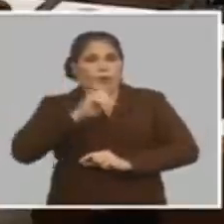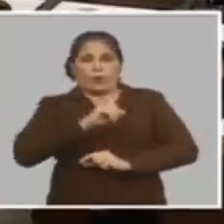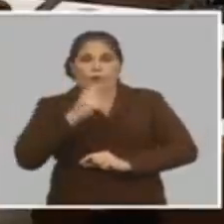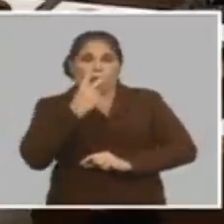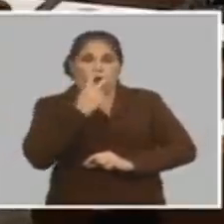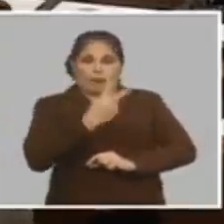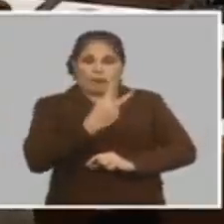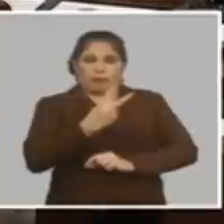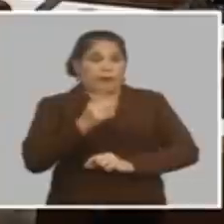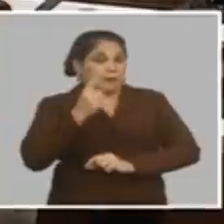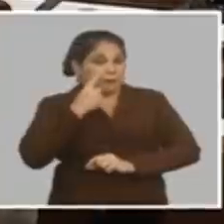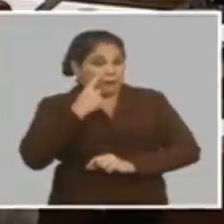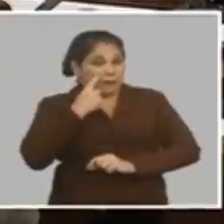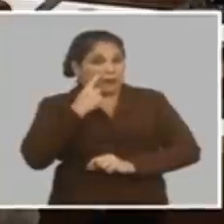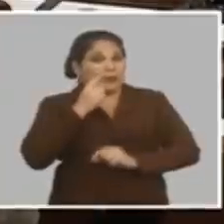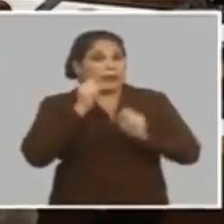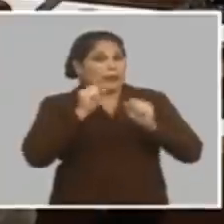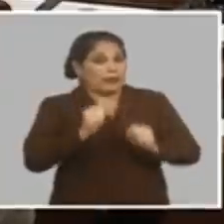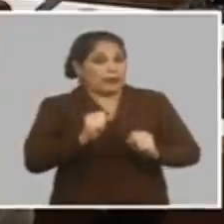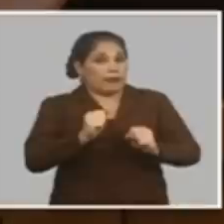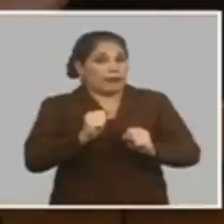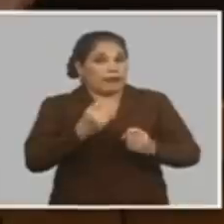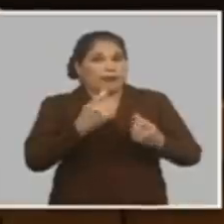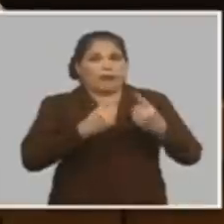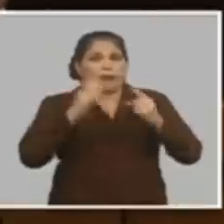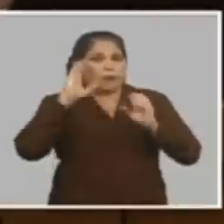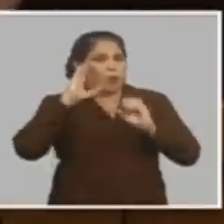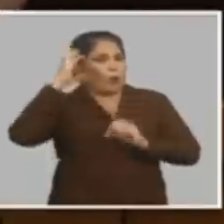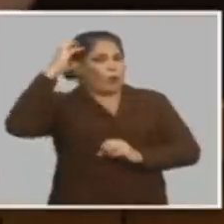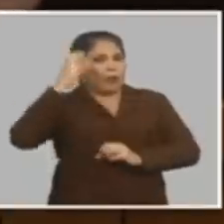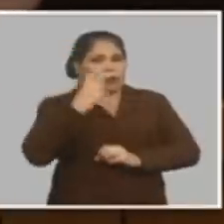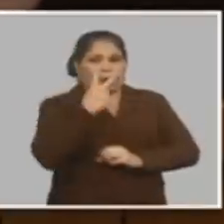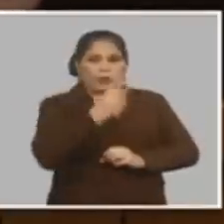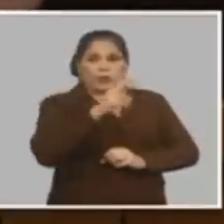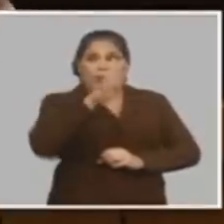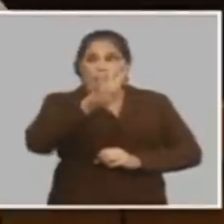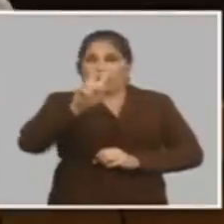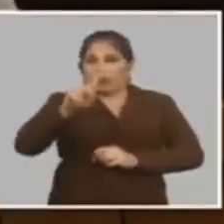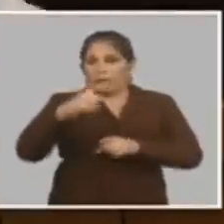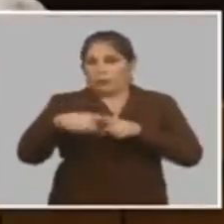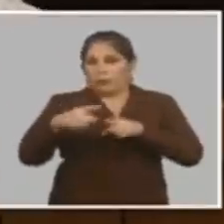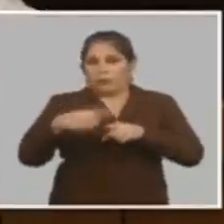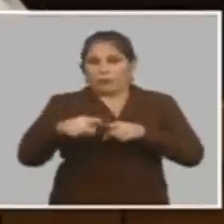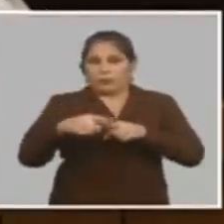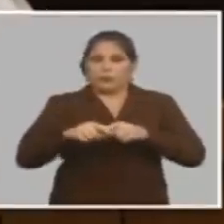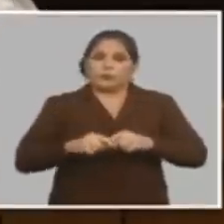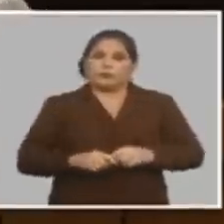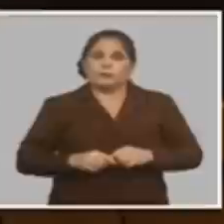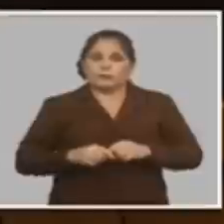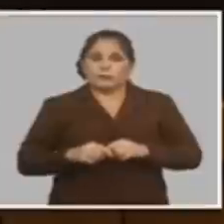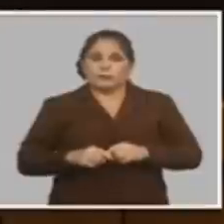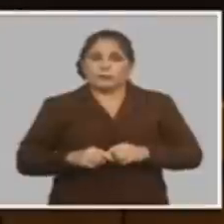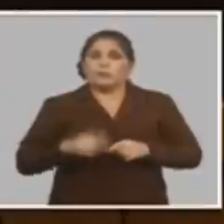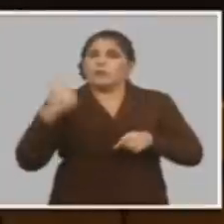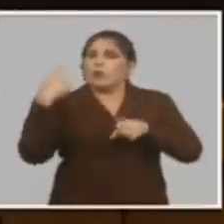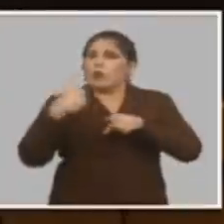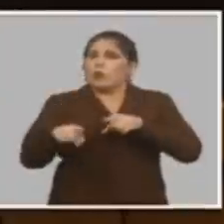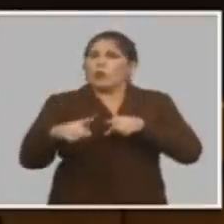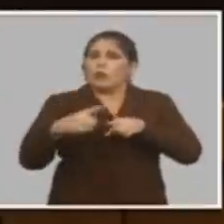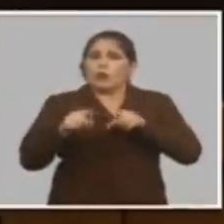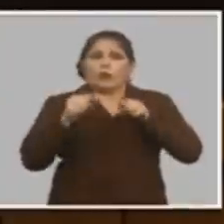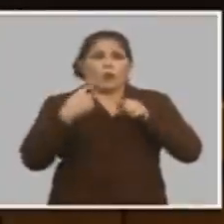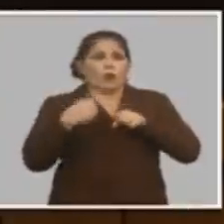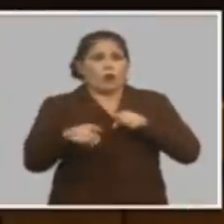fíjense que lo que se queda centralizado son 42 productos o sustidos y hay otros que se